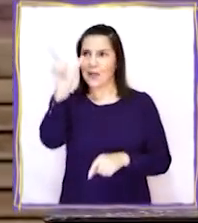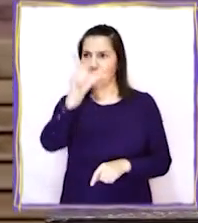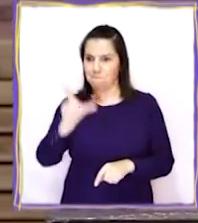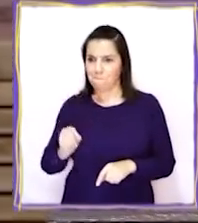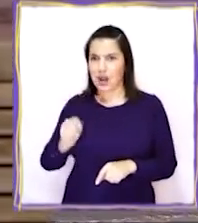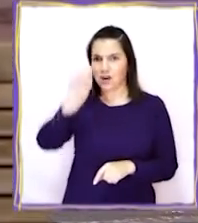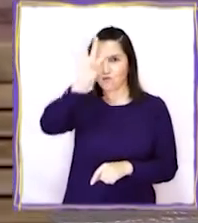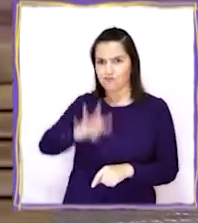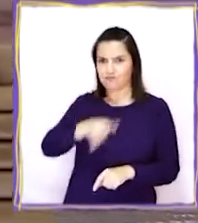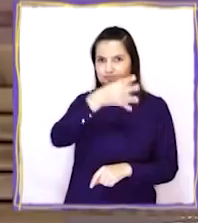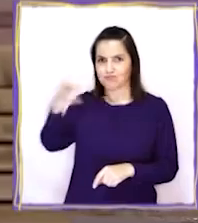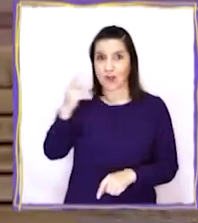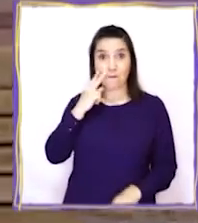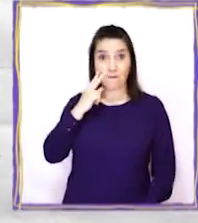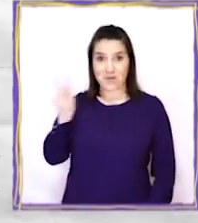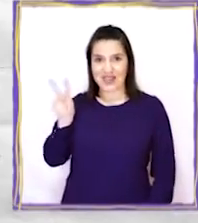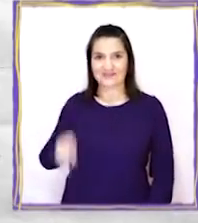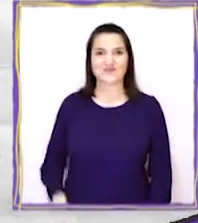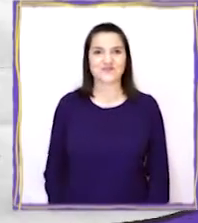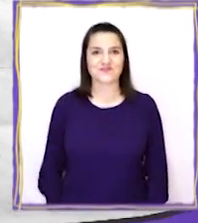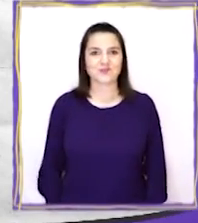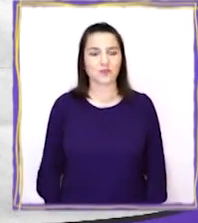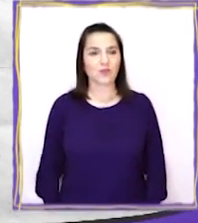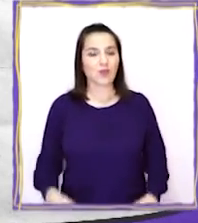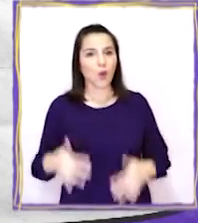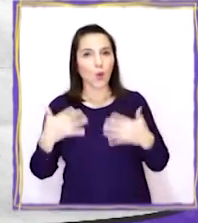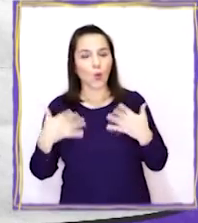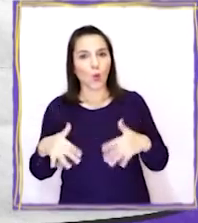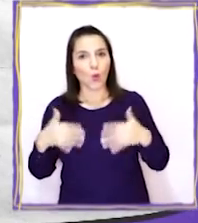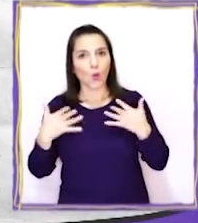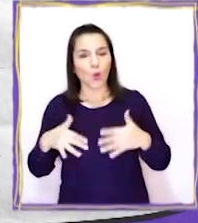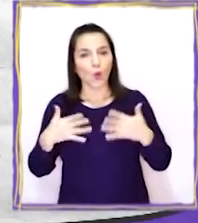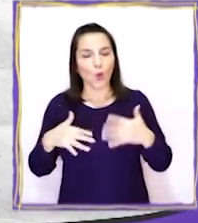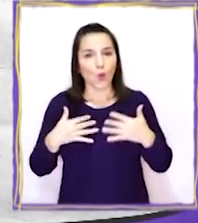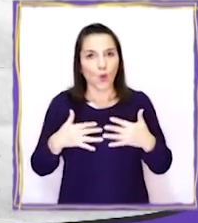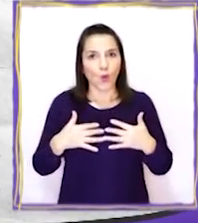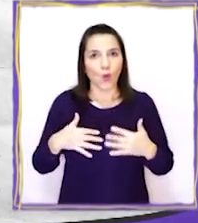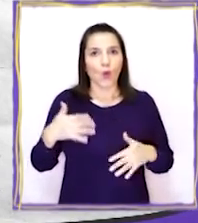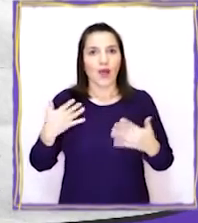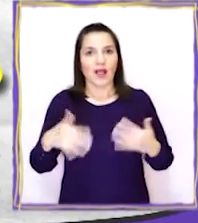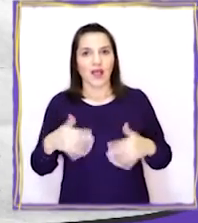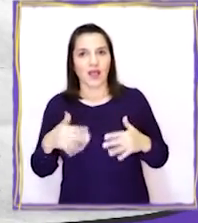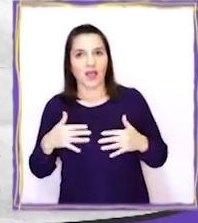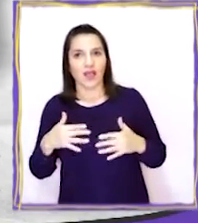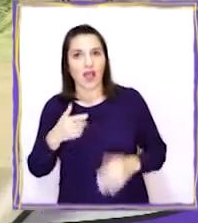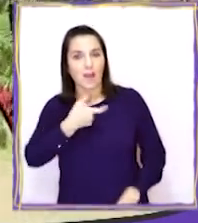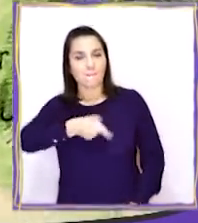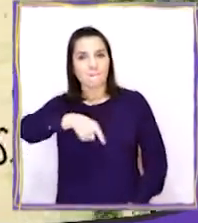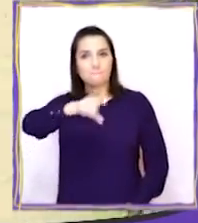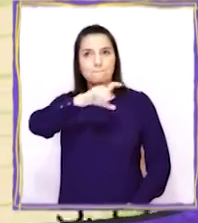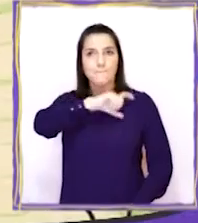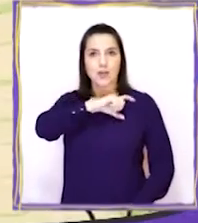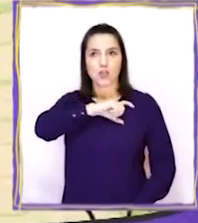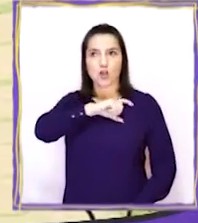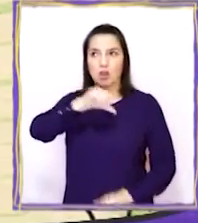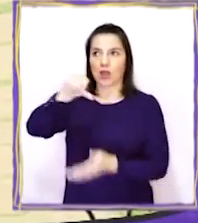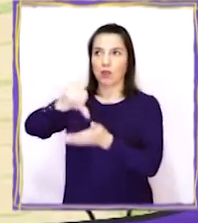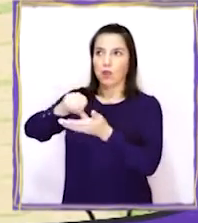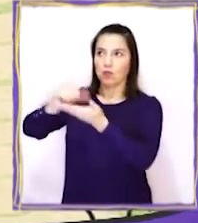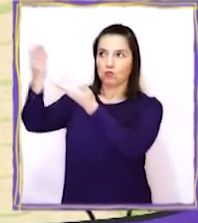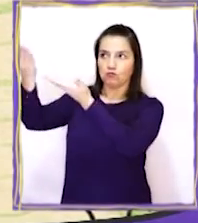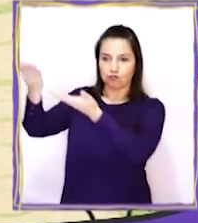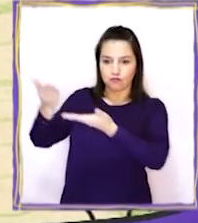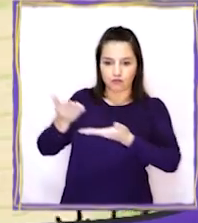plano que hicimos. Miren la pantalla. ¡Guau! ¡Qué increíble! Desde los españoles viene